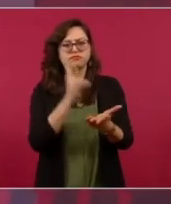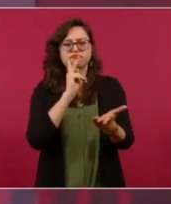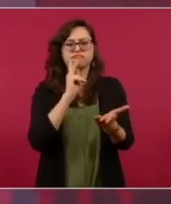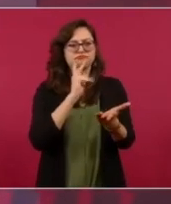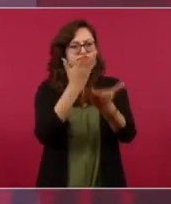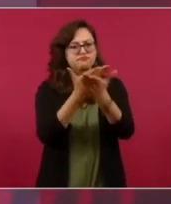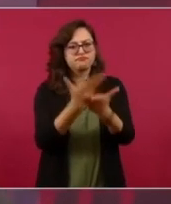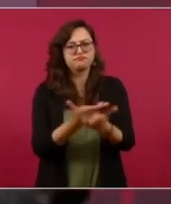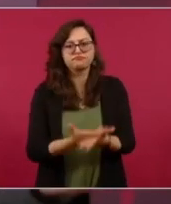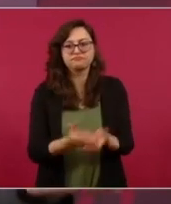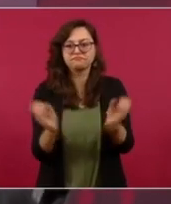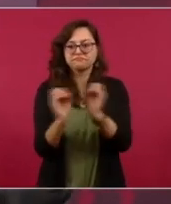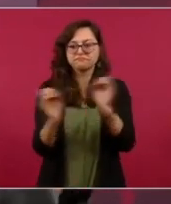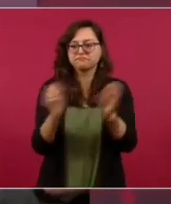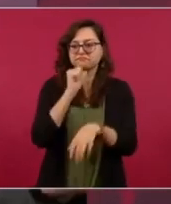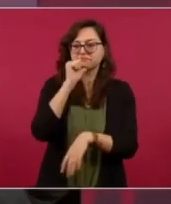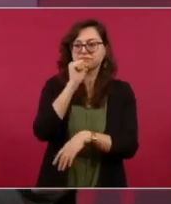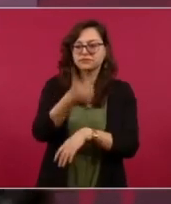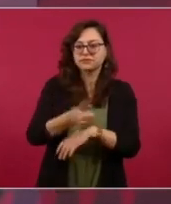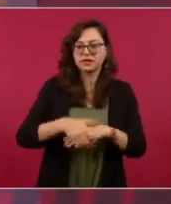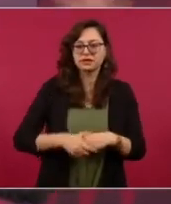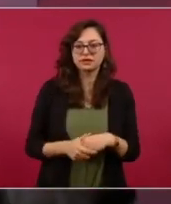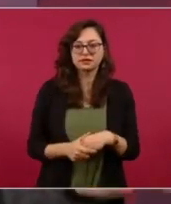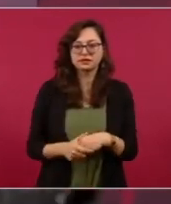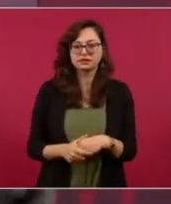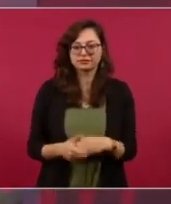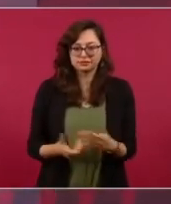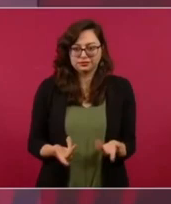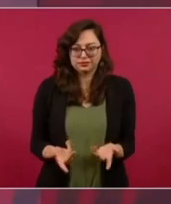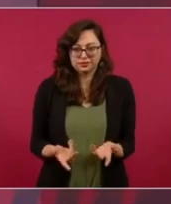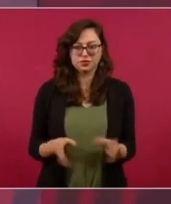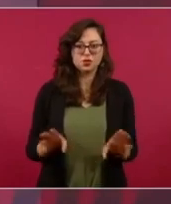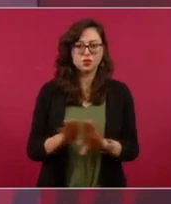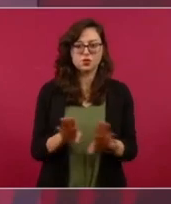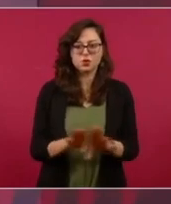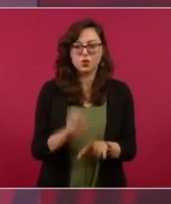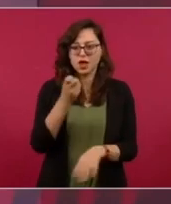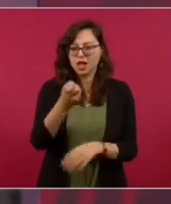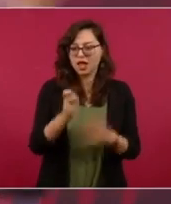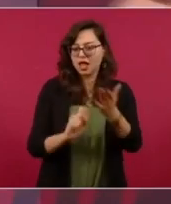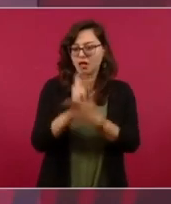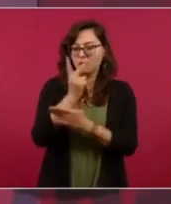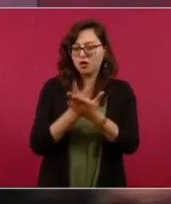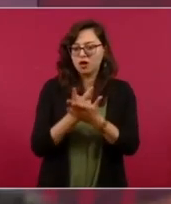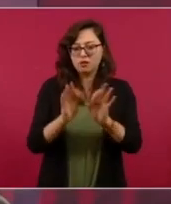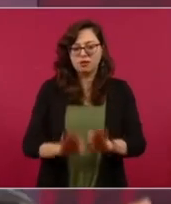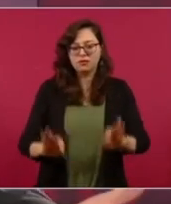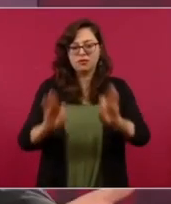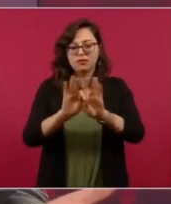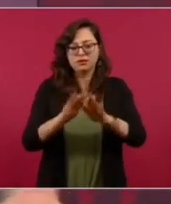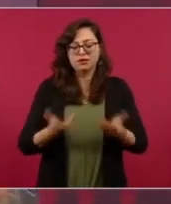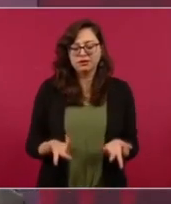O sea, ser elemental para defender